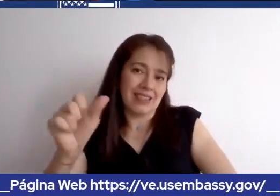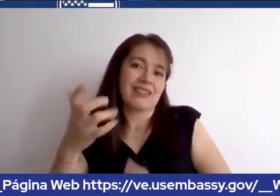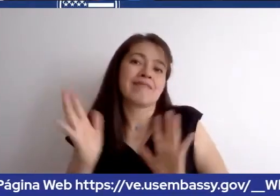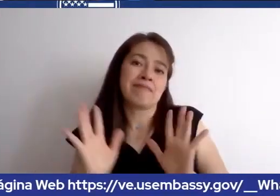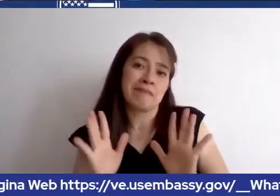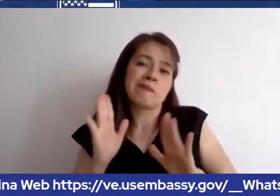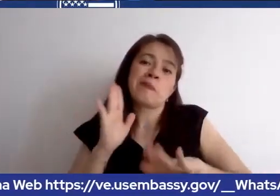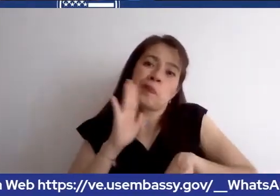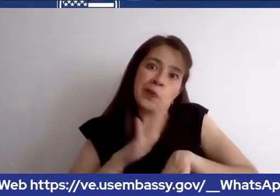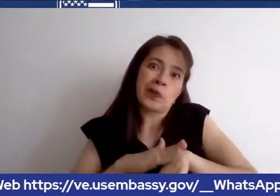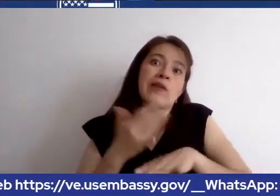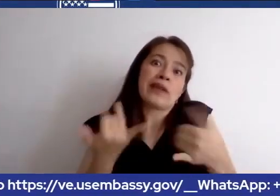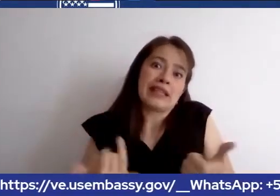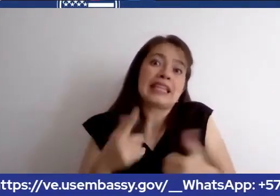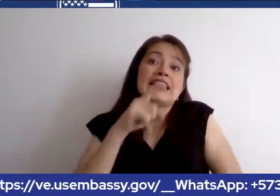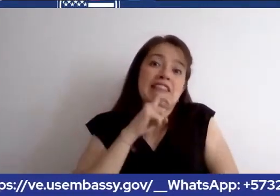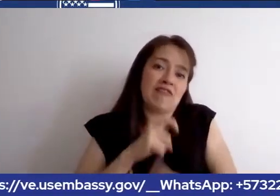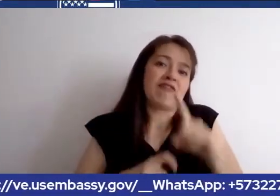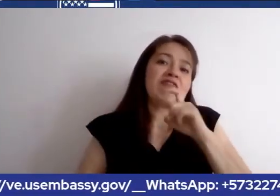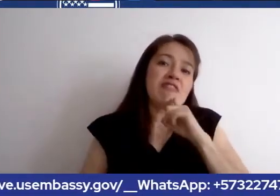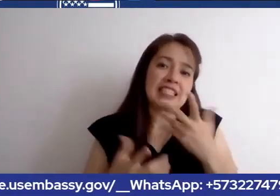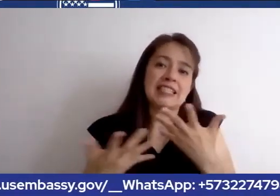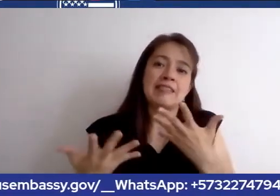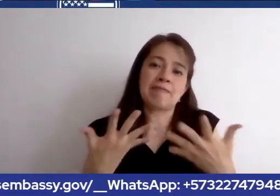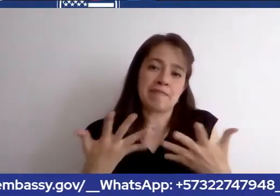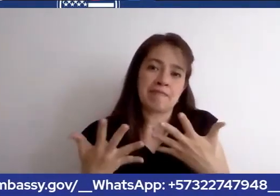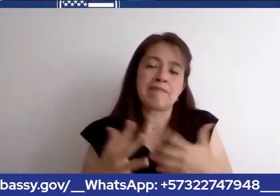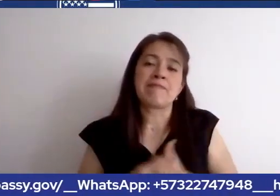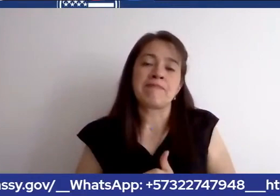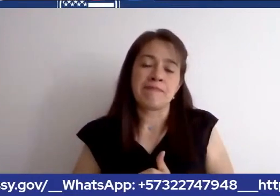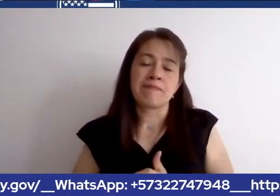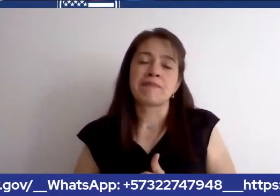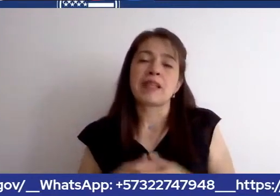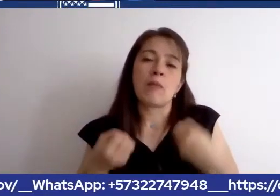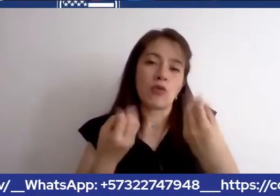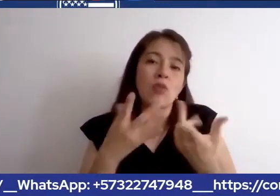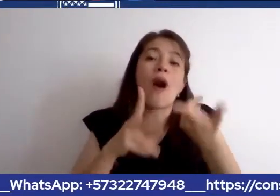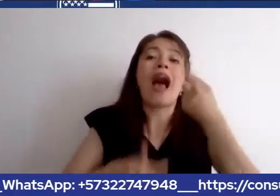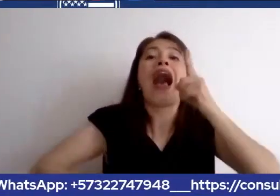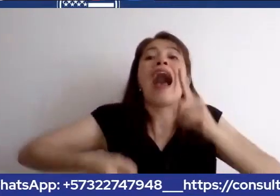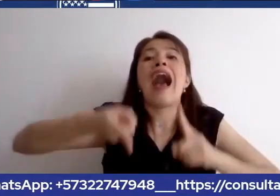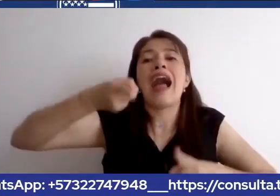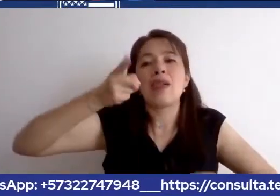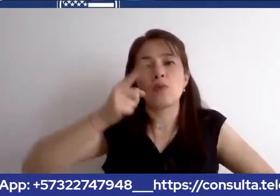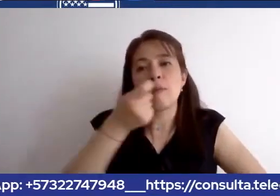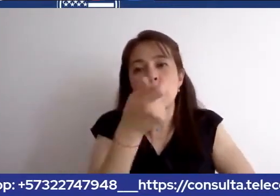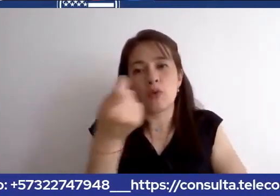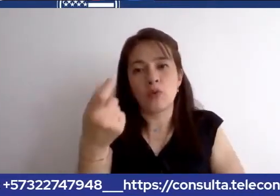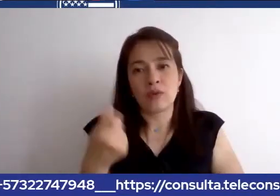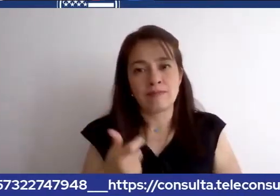la salud pública de la embajada y para los clientes y solicitantes.